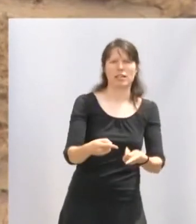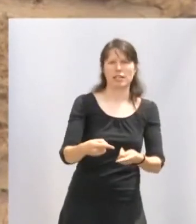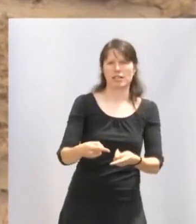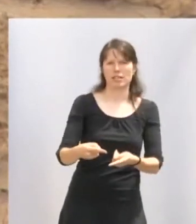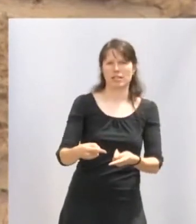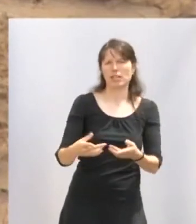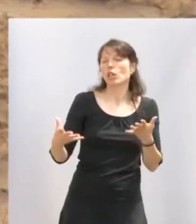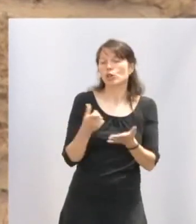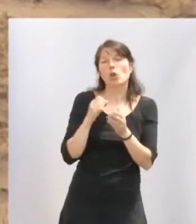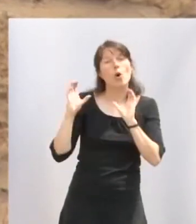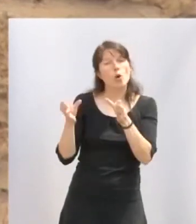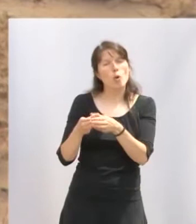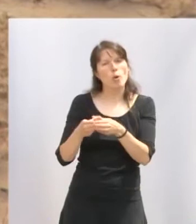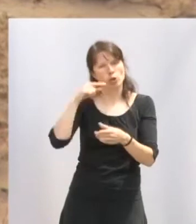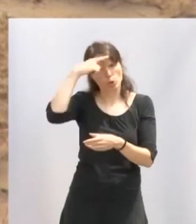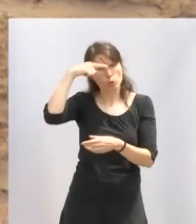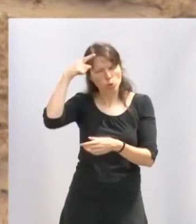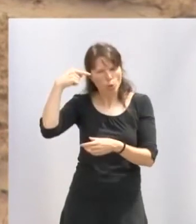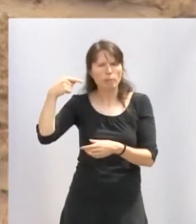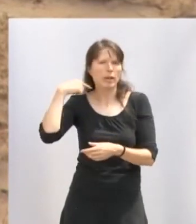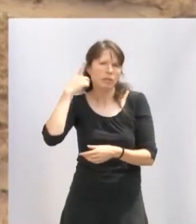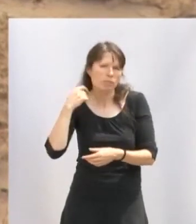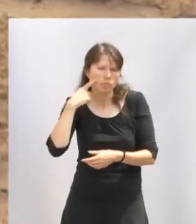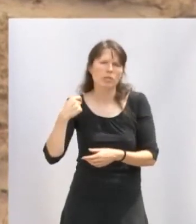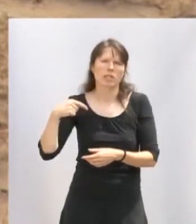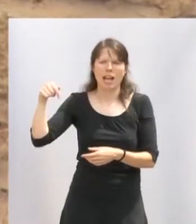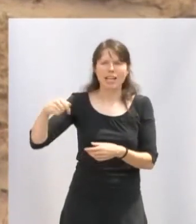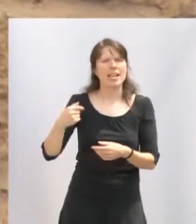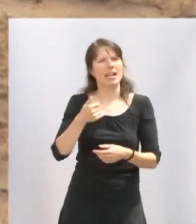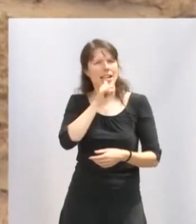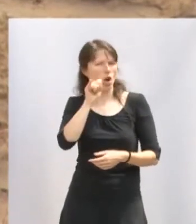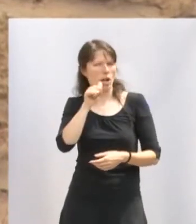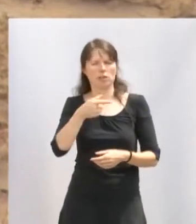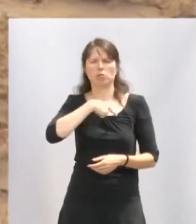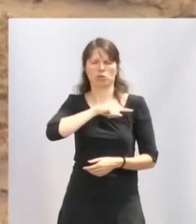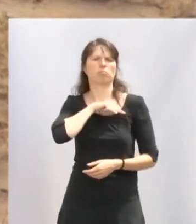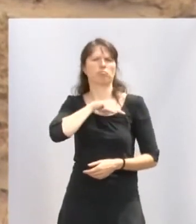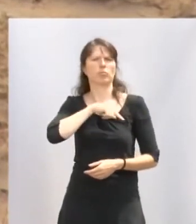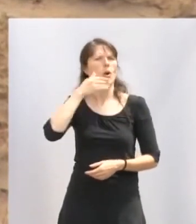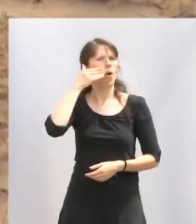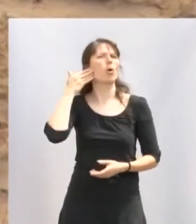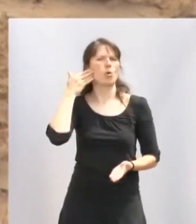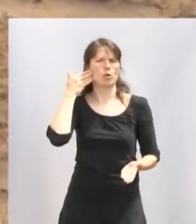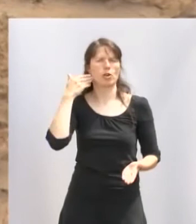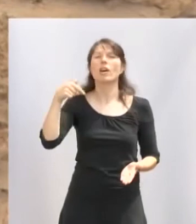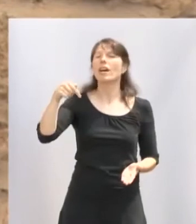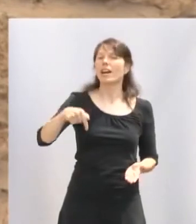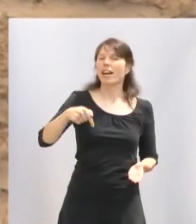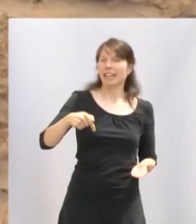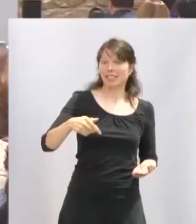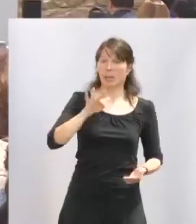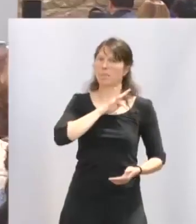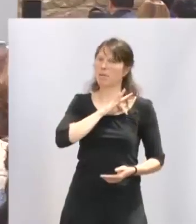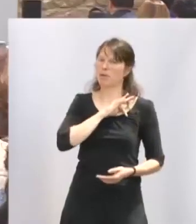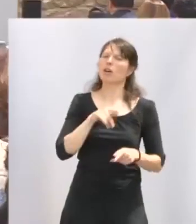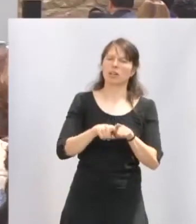grupos folclóricos de la Rioja podemos sentirnos orgullosos. Esta distinción será un aliento entre danza y danza.